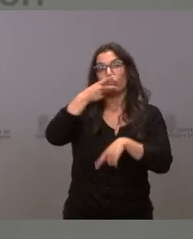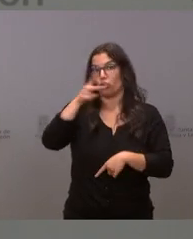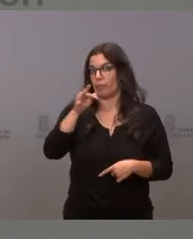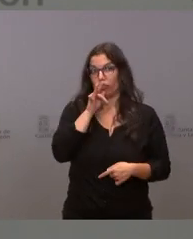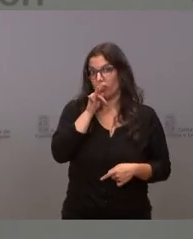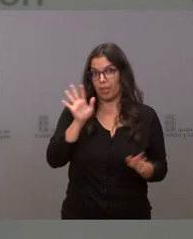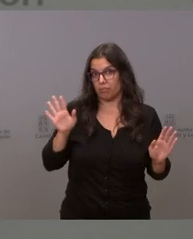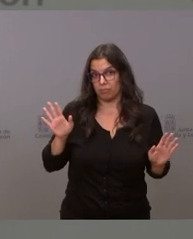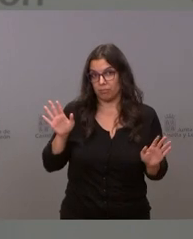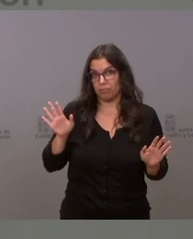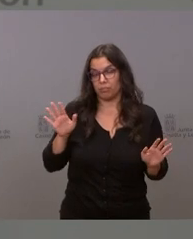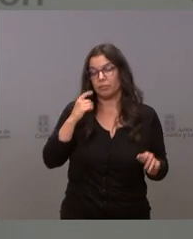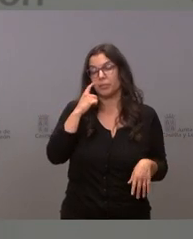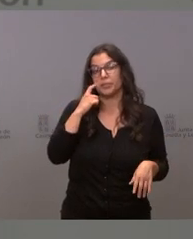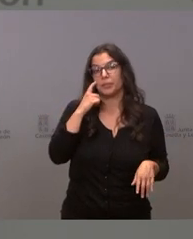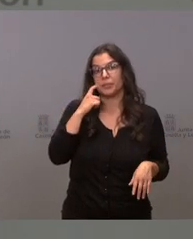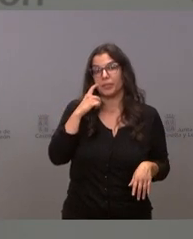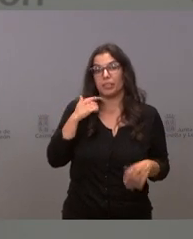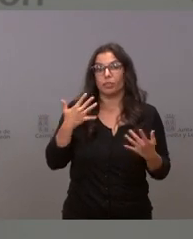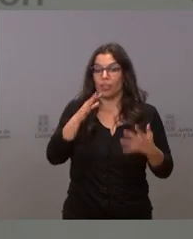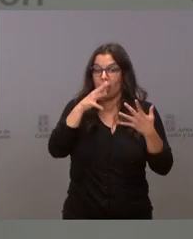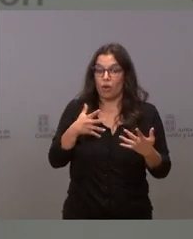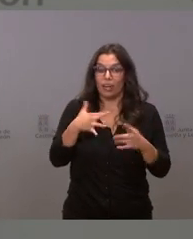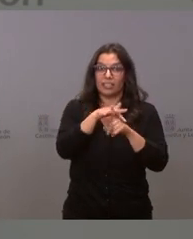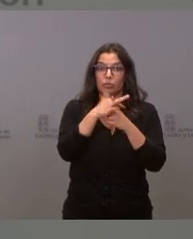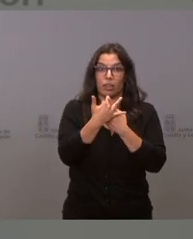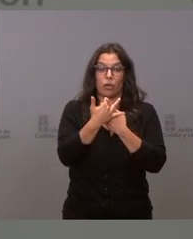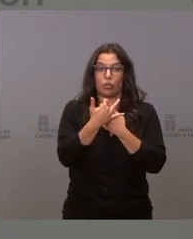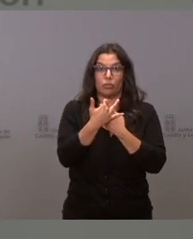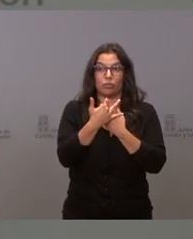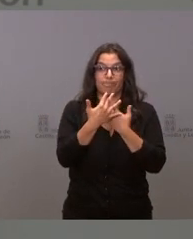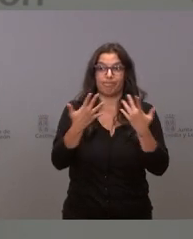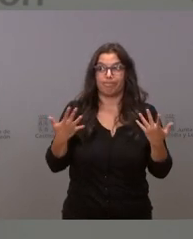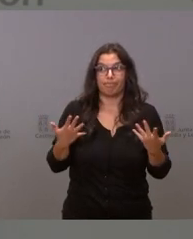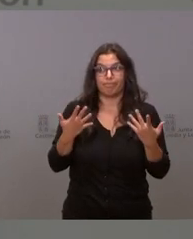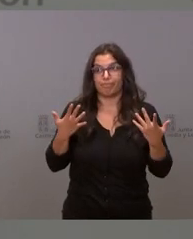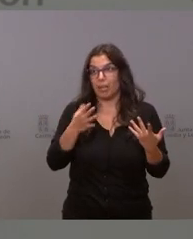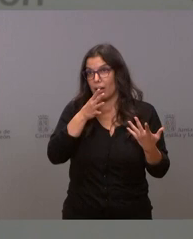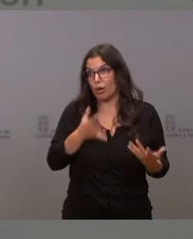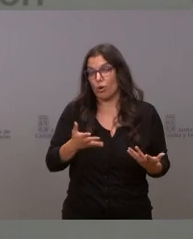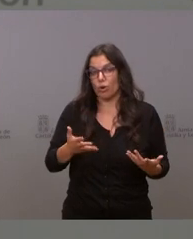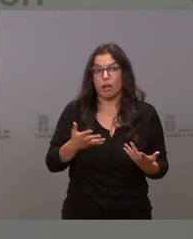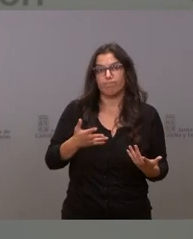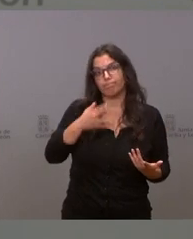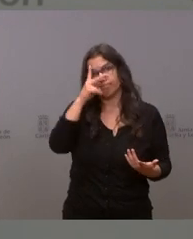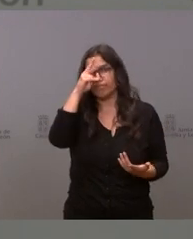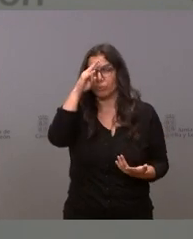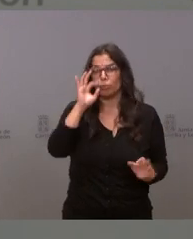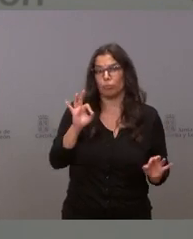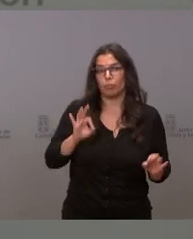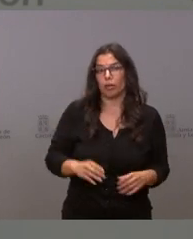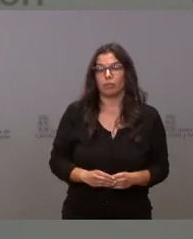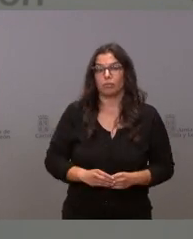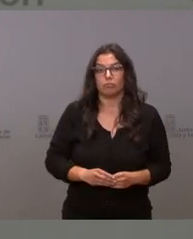y la situación en este momento pues es una situación preocupante y yo no